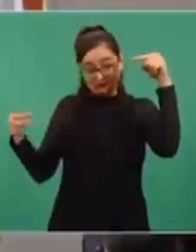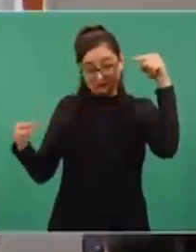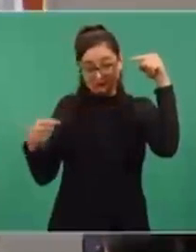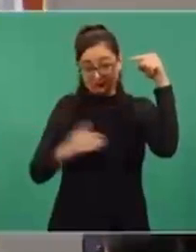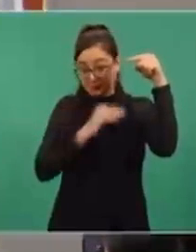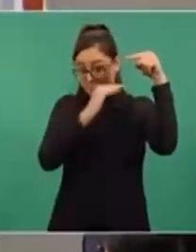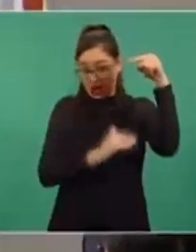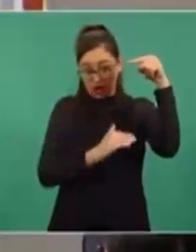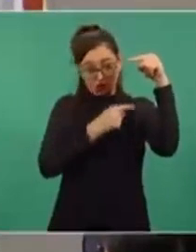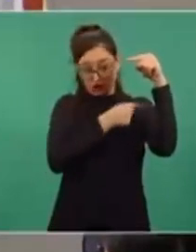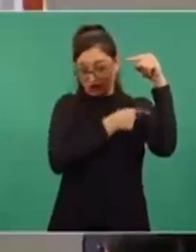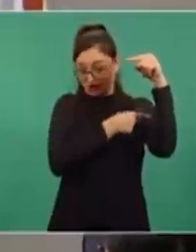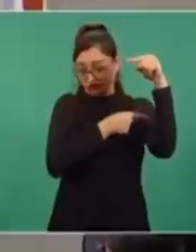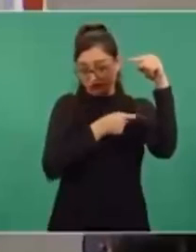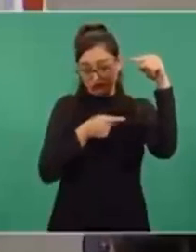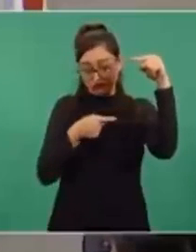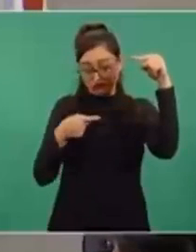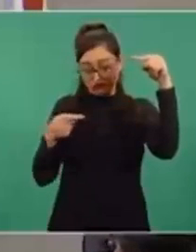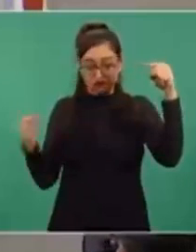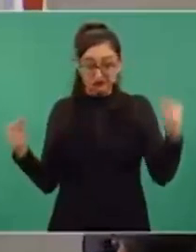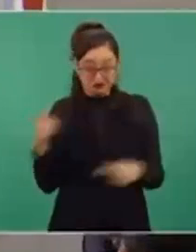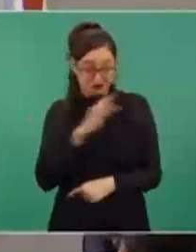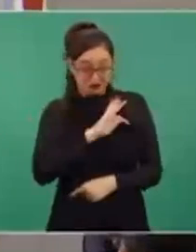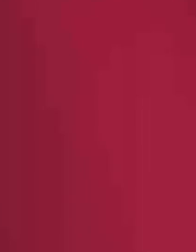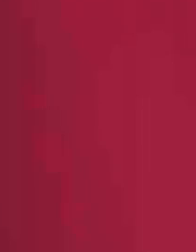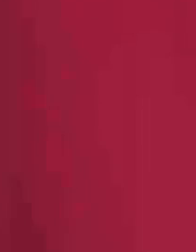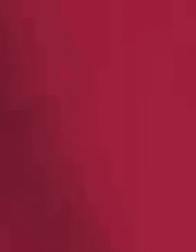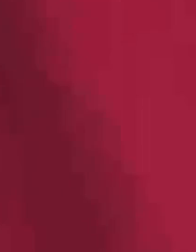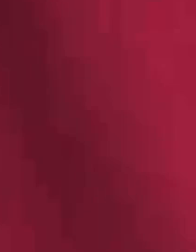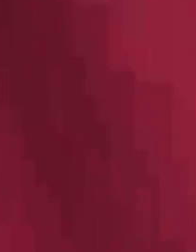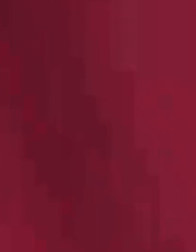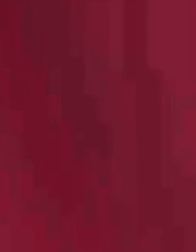Entonces, sí ha funcionado.